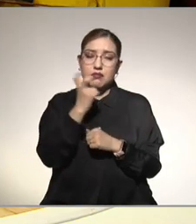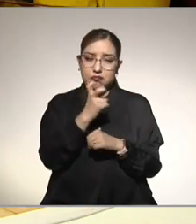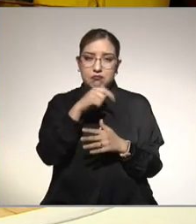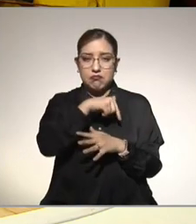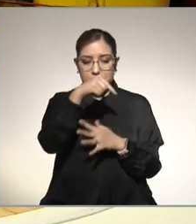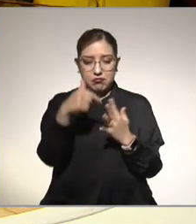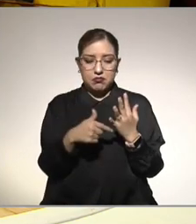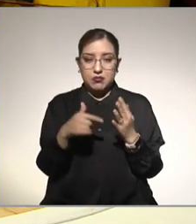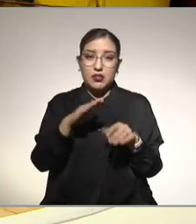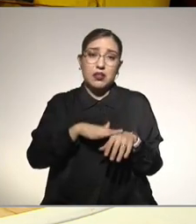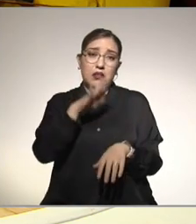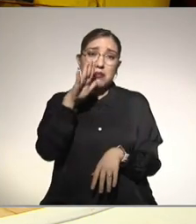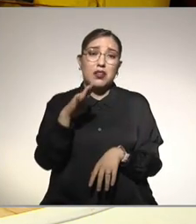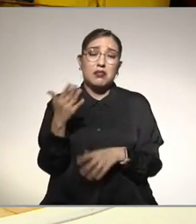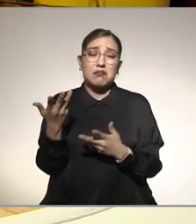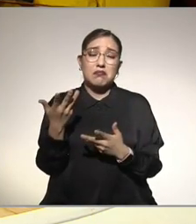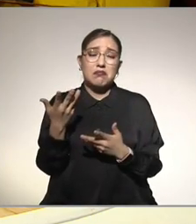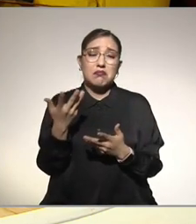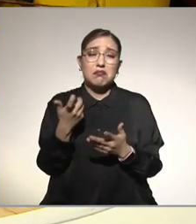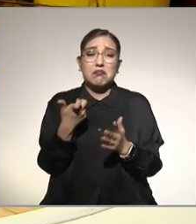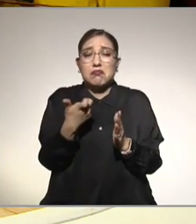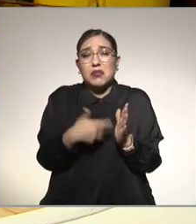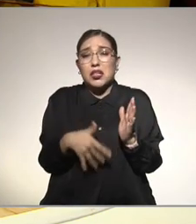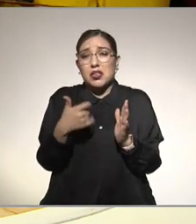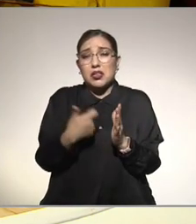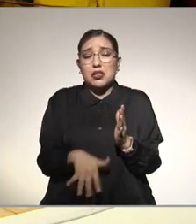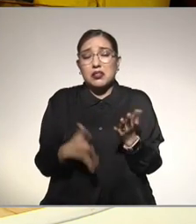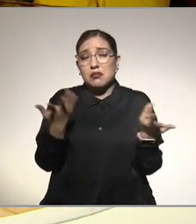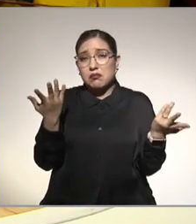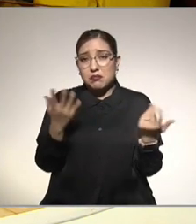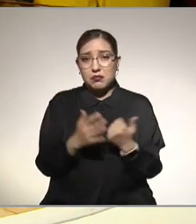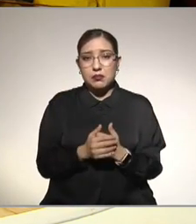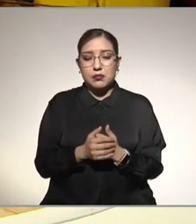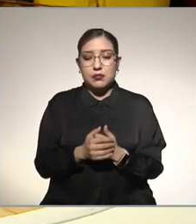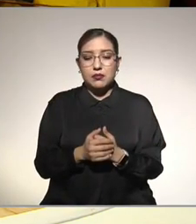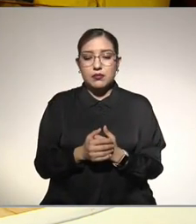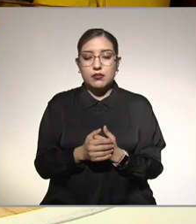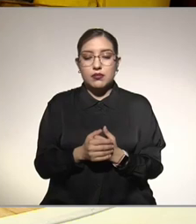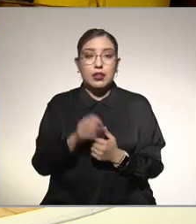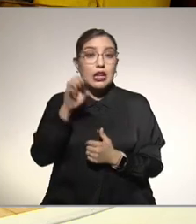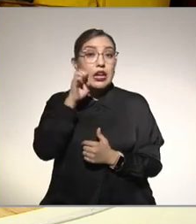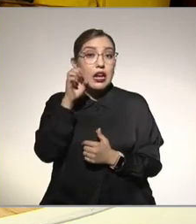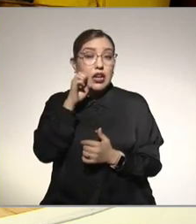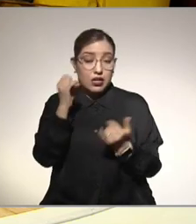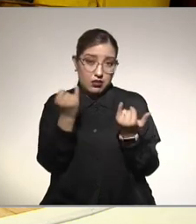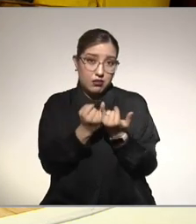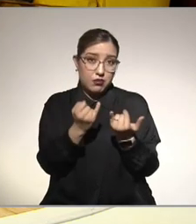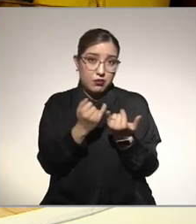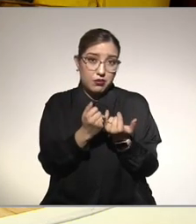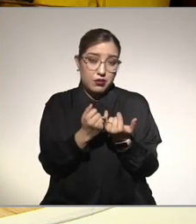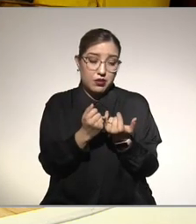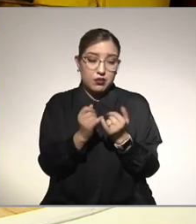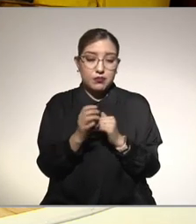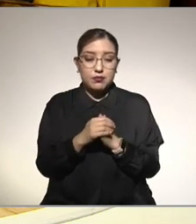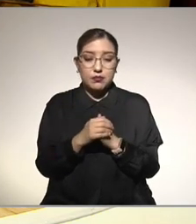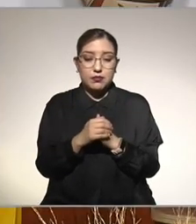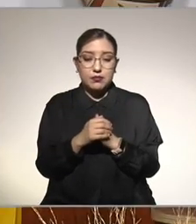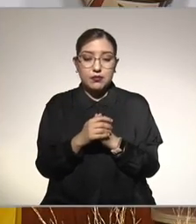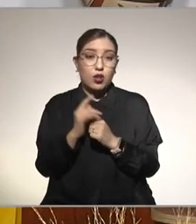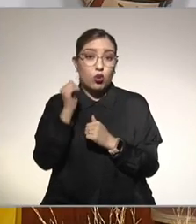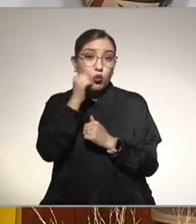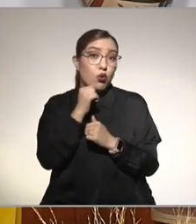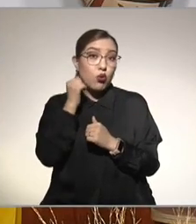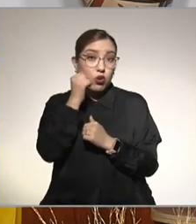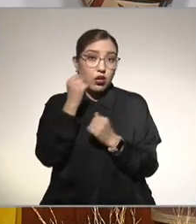son aparte los más accesibles la pera un poquito más cara los demás son los más accesibles la naranja también es muy toronja también está bien traten de evitar lo que sea